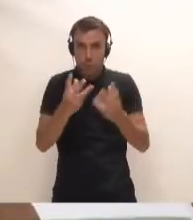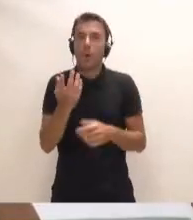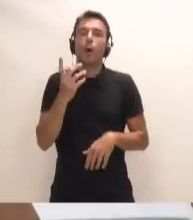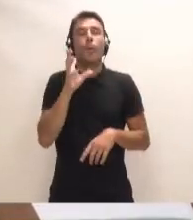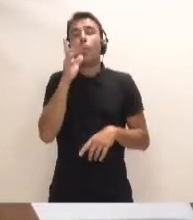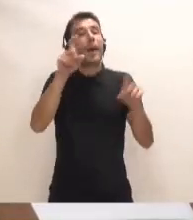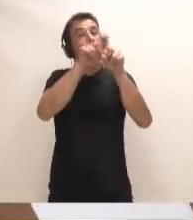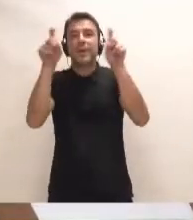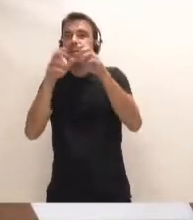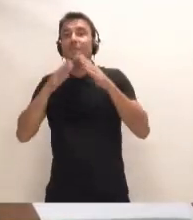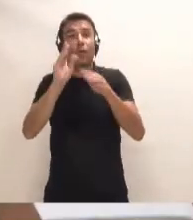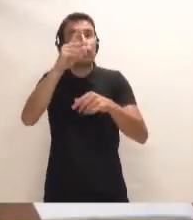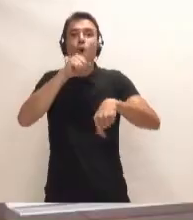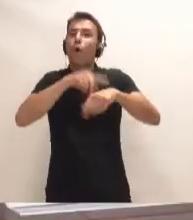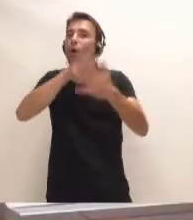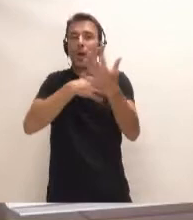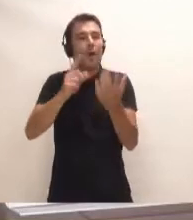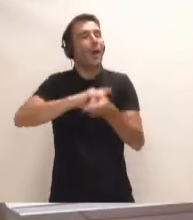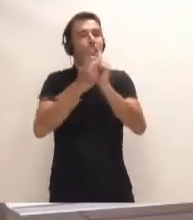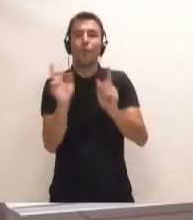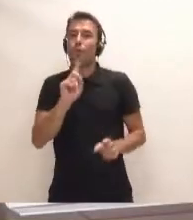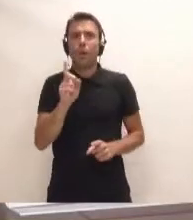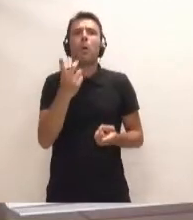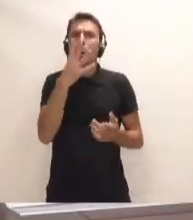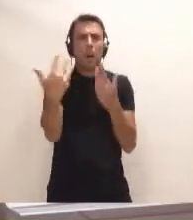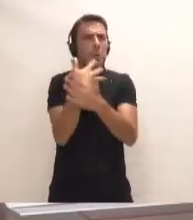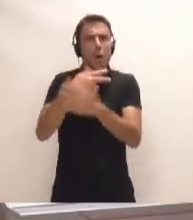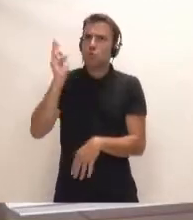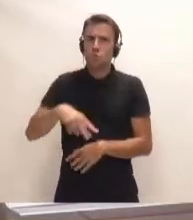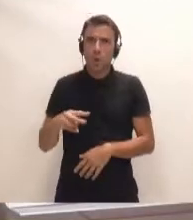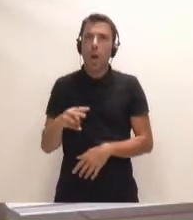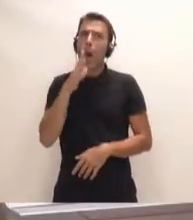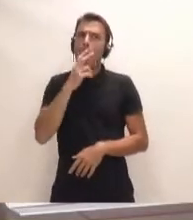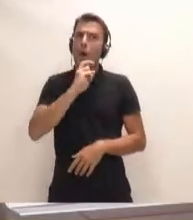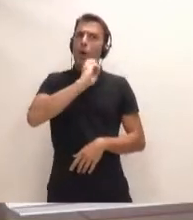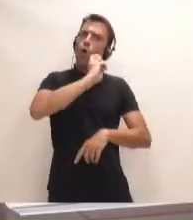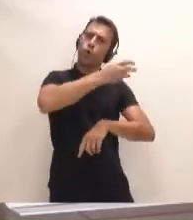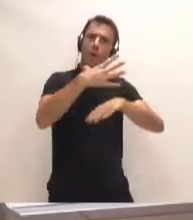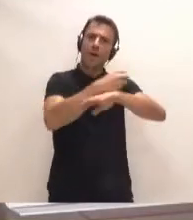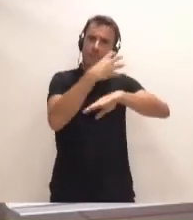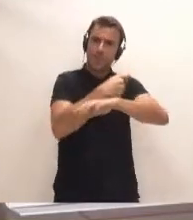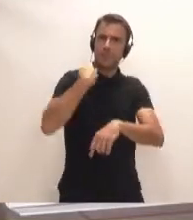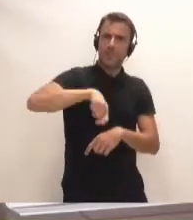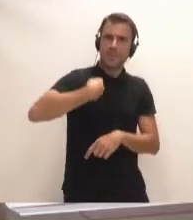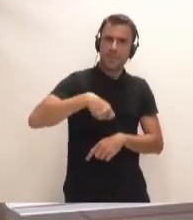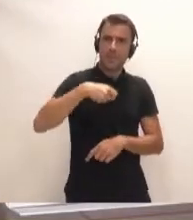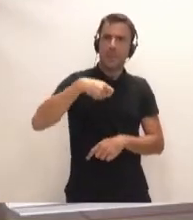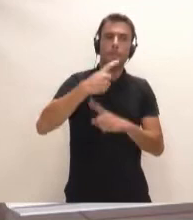los horarios a las navieras. Pero jamás nadie me ha explicado por qué. Ahora ya hay presidentes de otros cabildos y a su vez